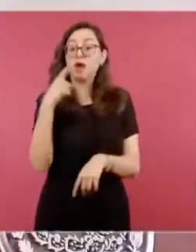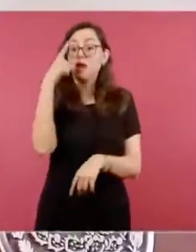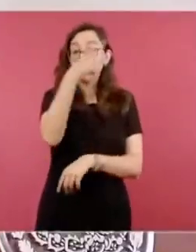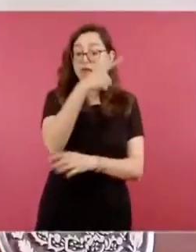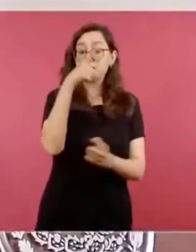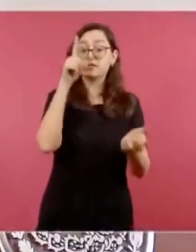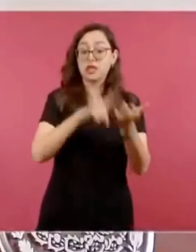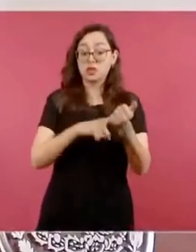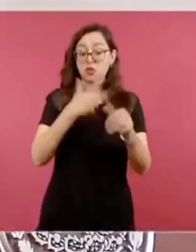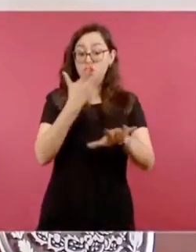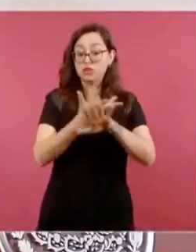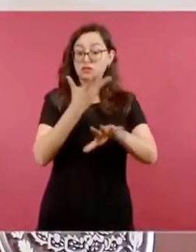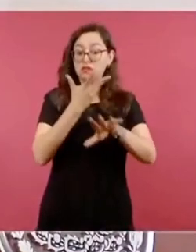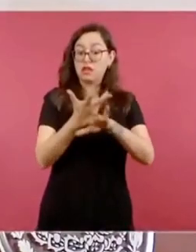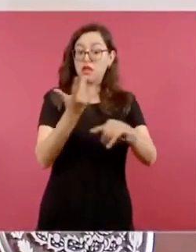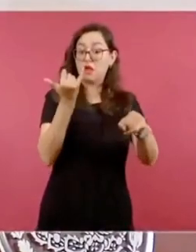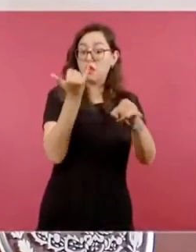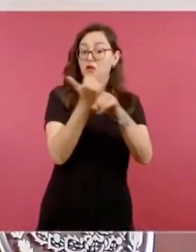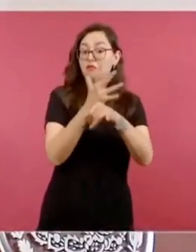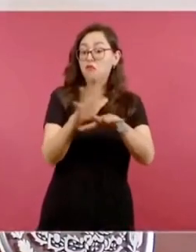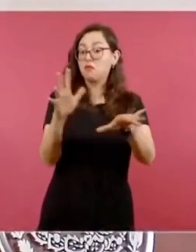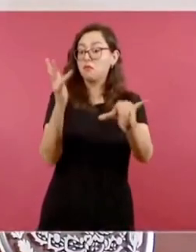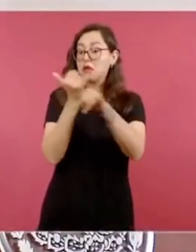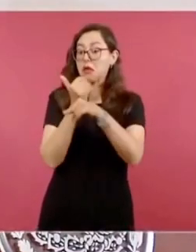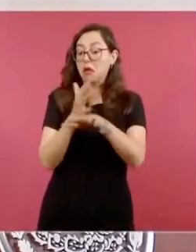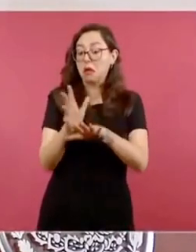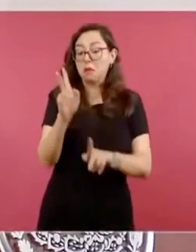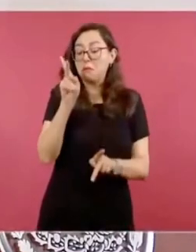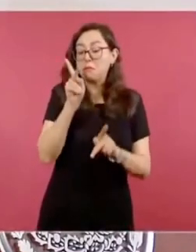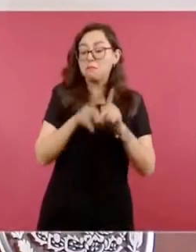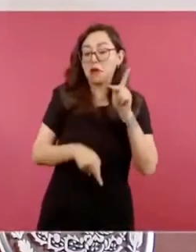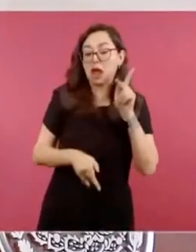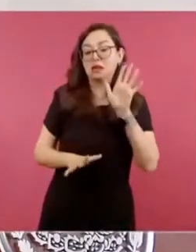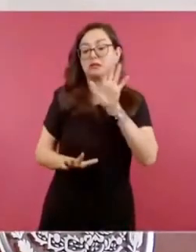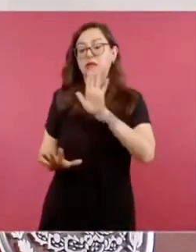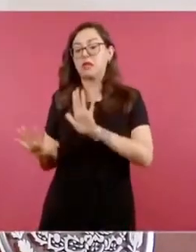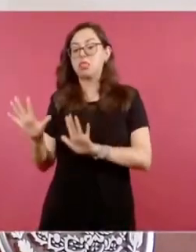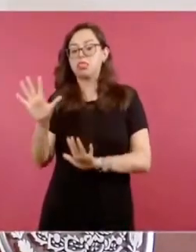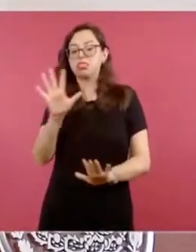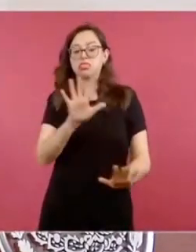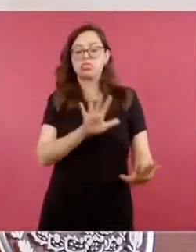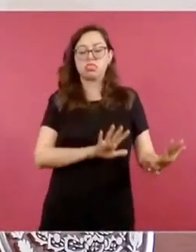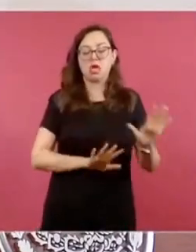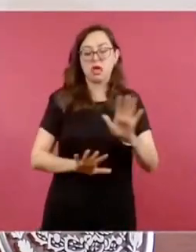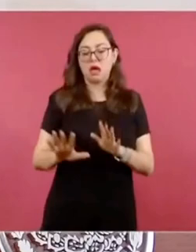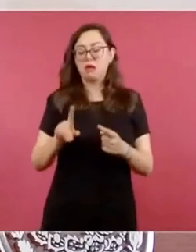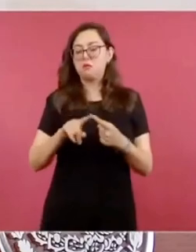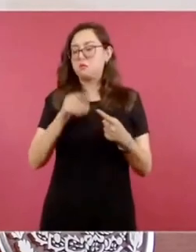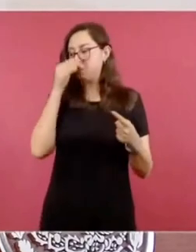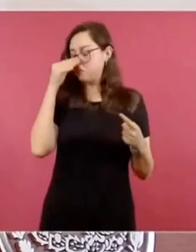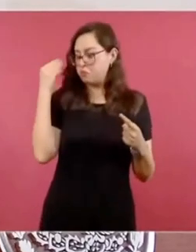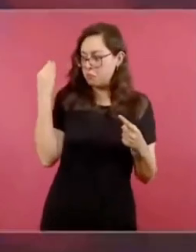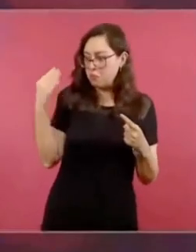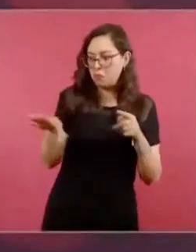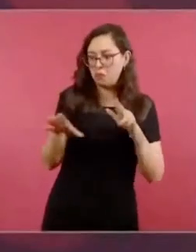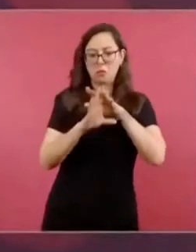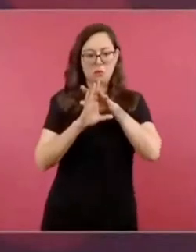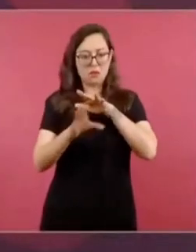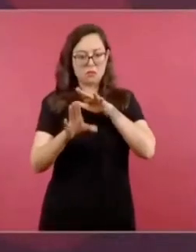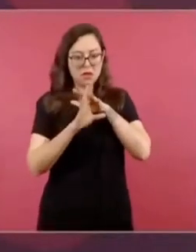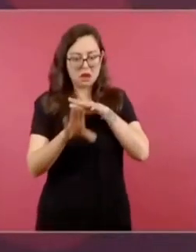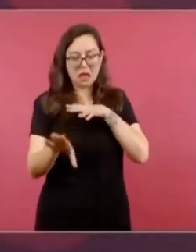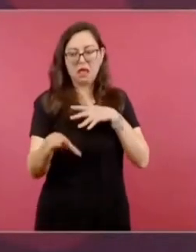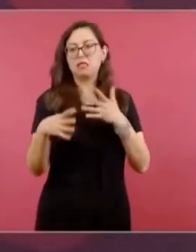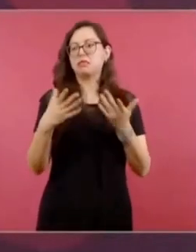en Estados Unidos sobre el tema migratorio, sobre el tema de las drogas,